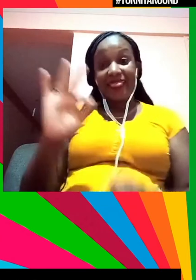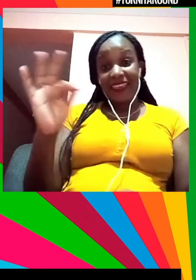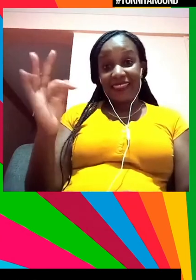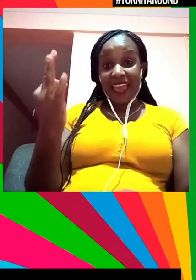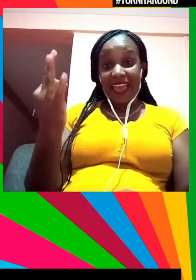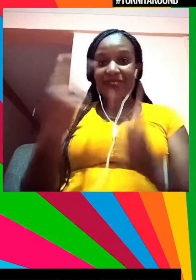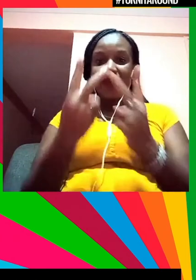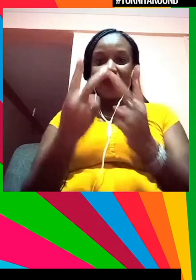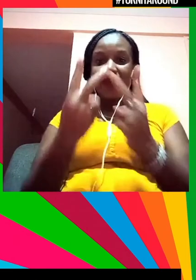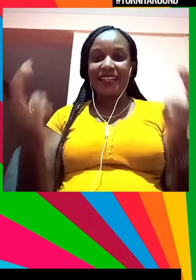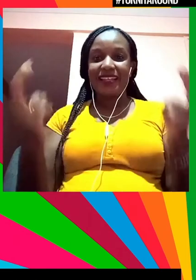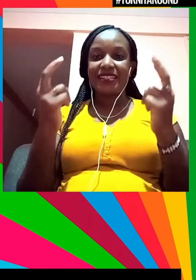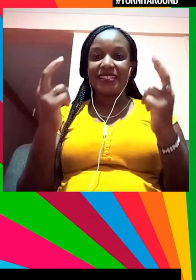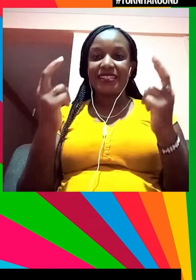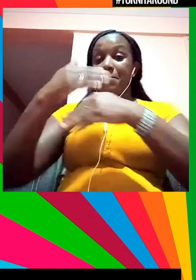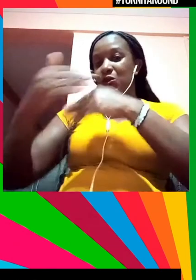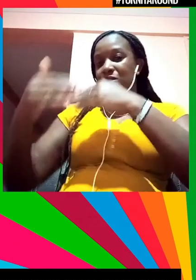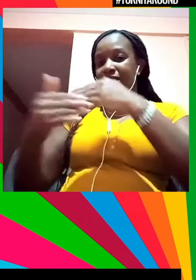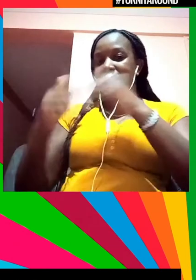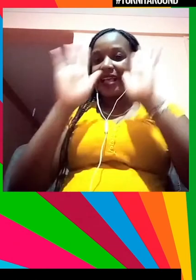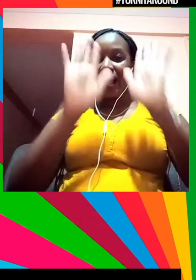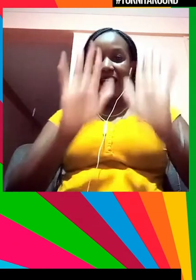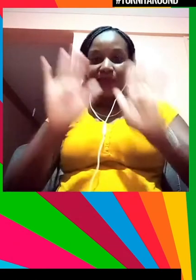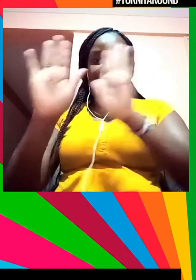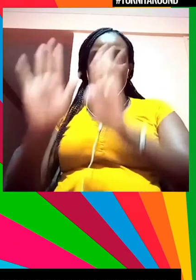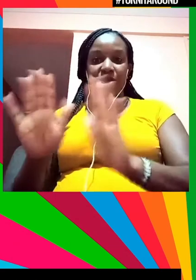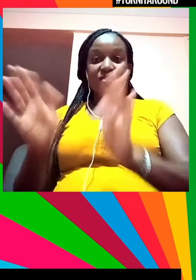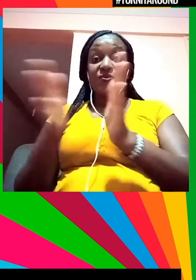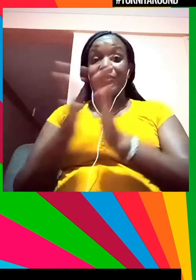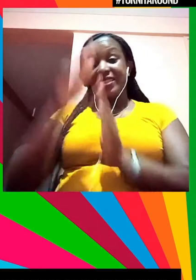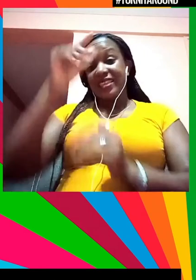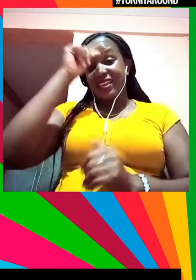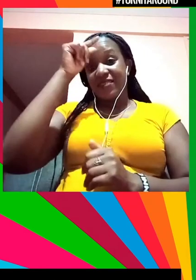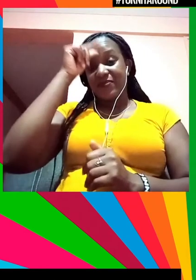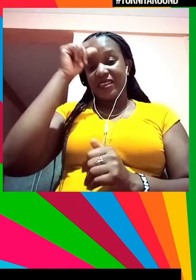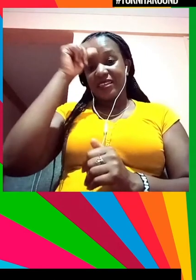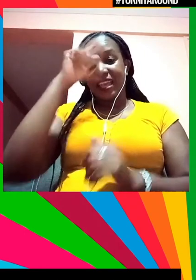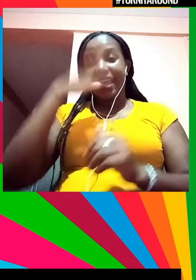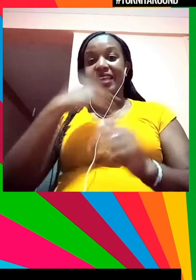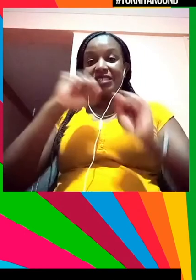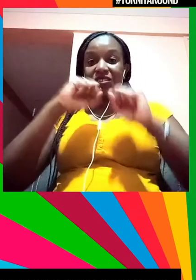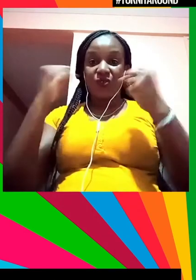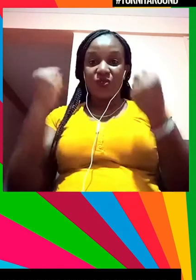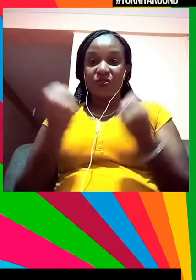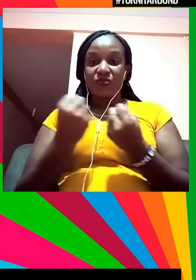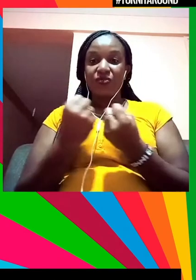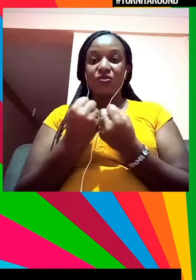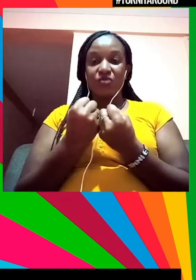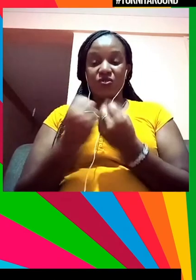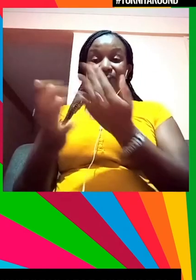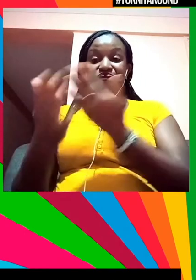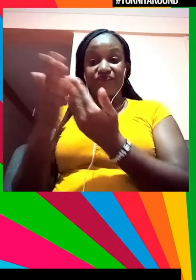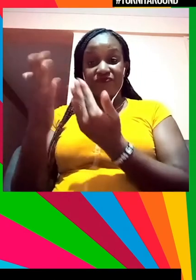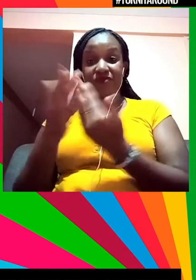tercera panelista ha pasado una gran parte de su carrera trabajando en responsabilidad gubernamental y justicia social.